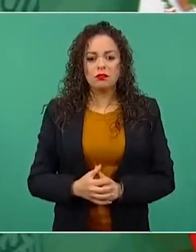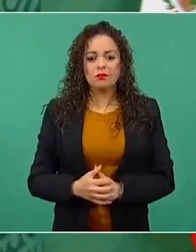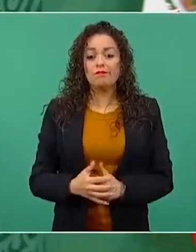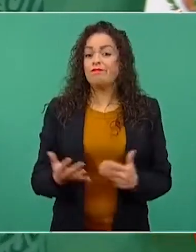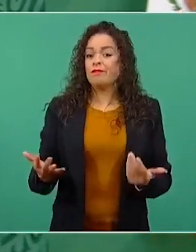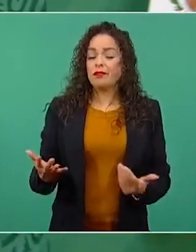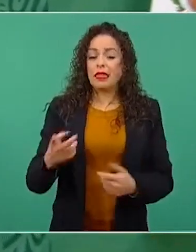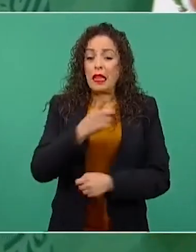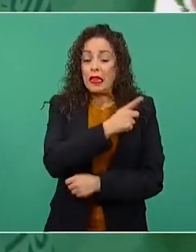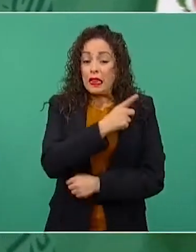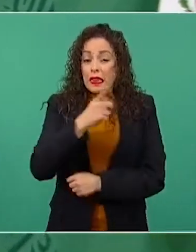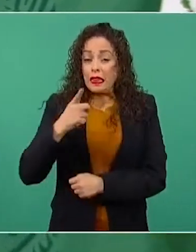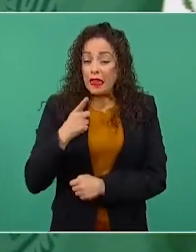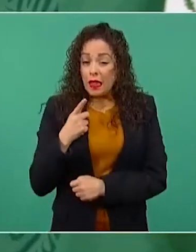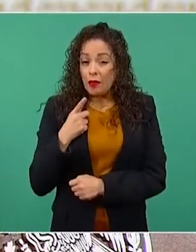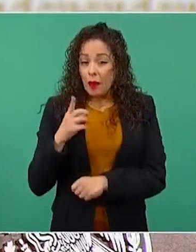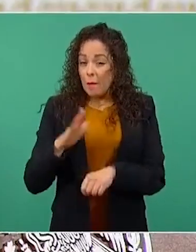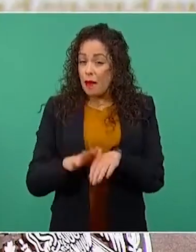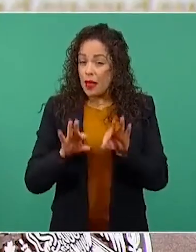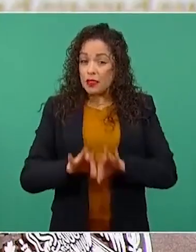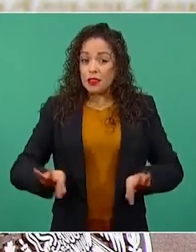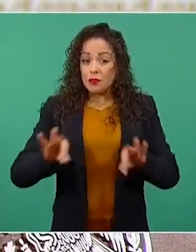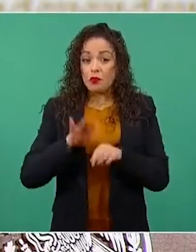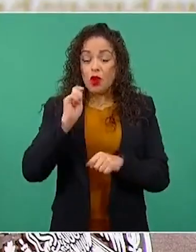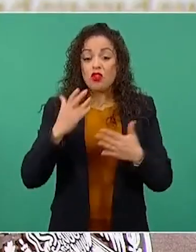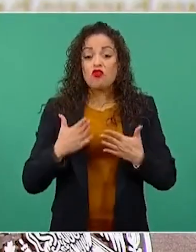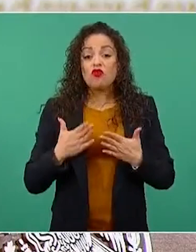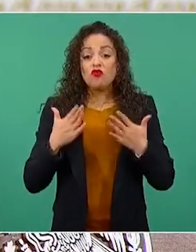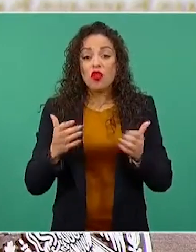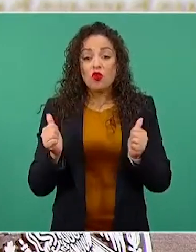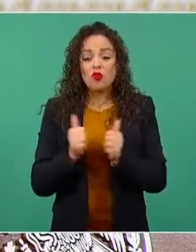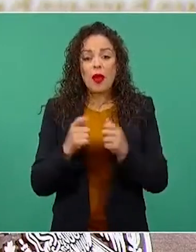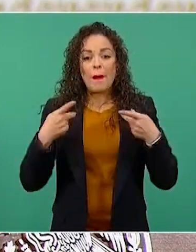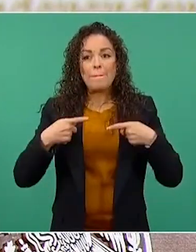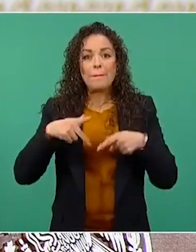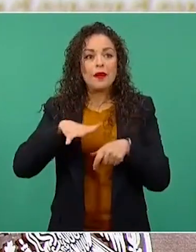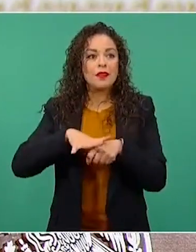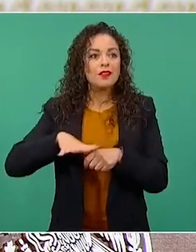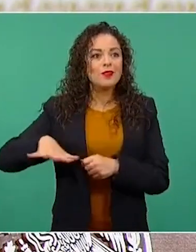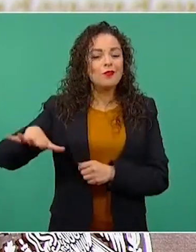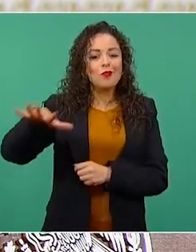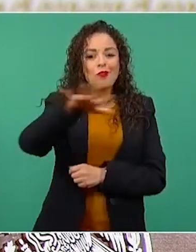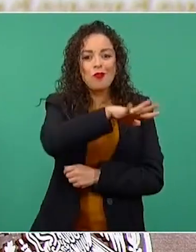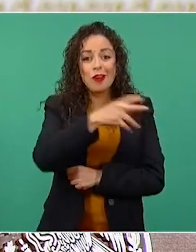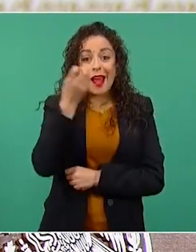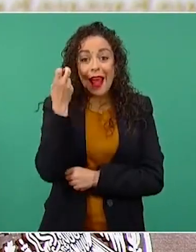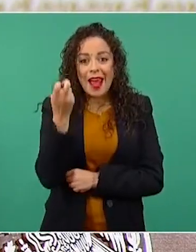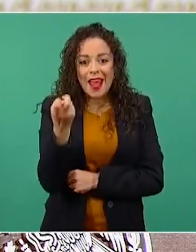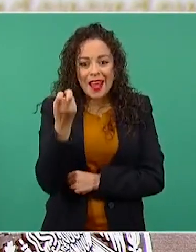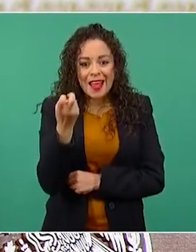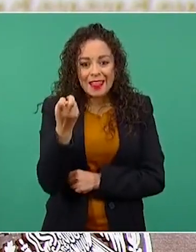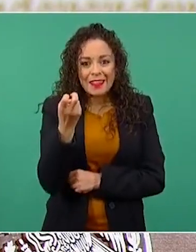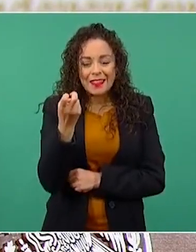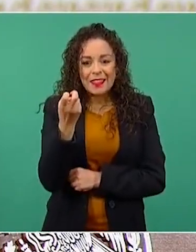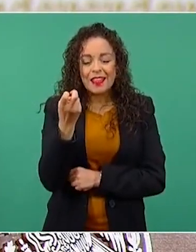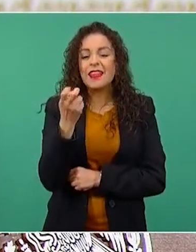confianza a la gente, yo creo que ese es el principal error